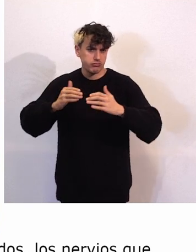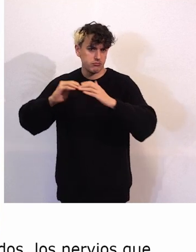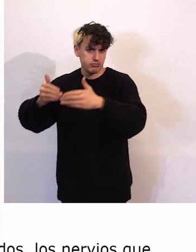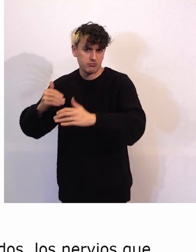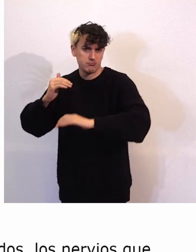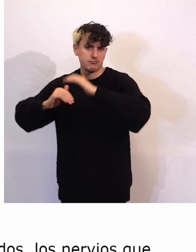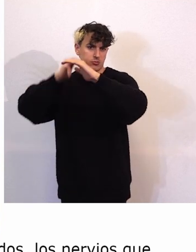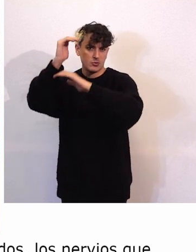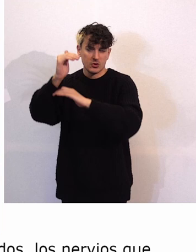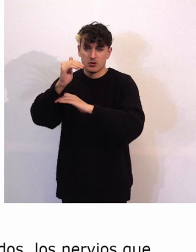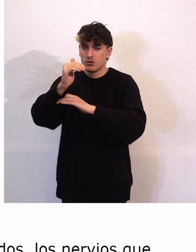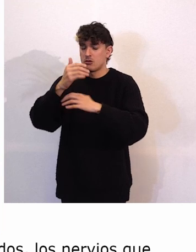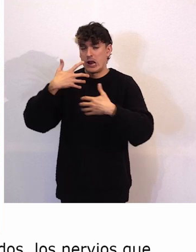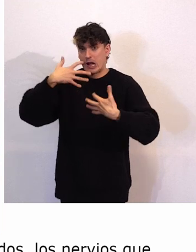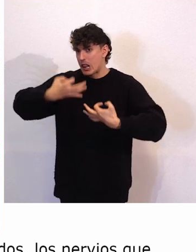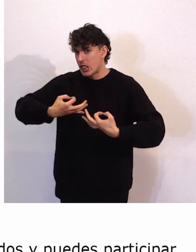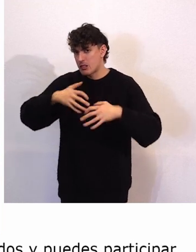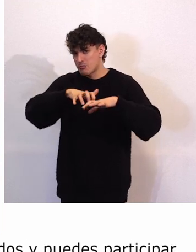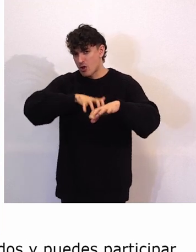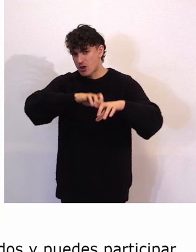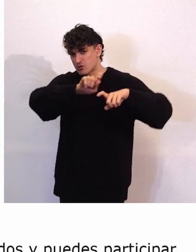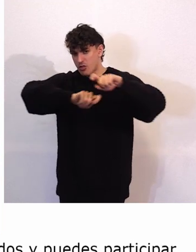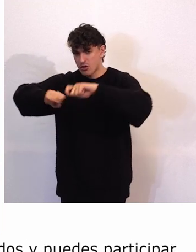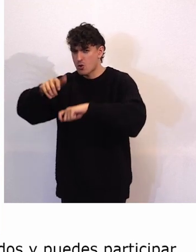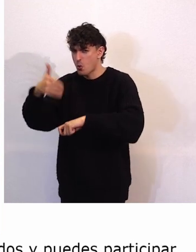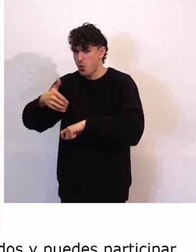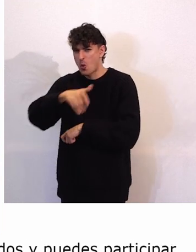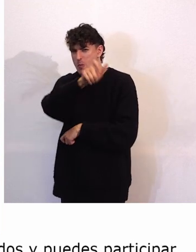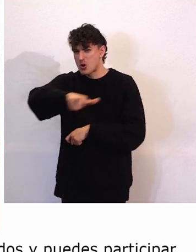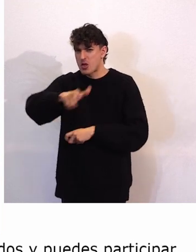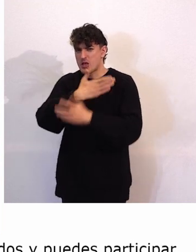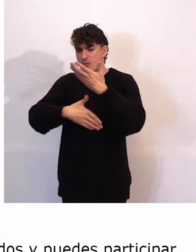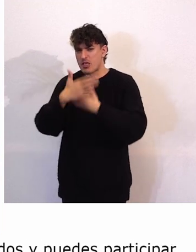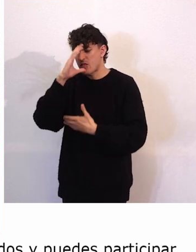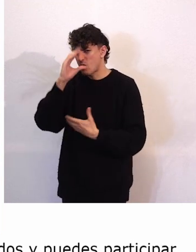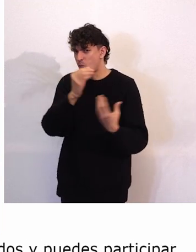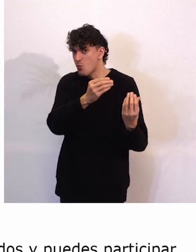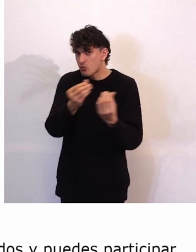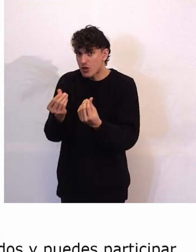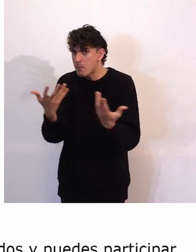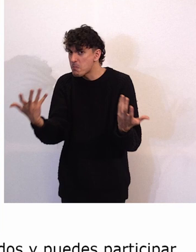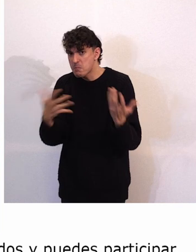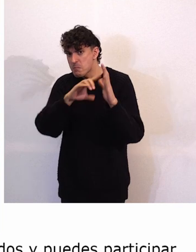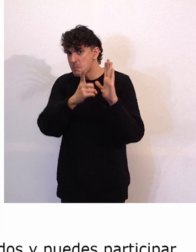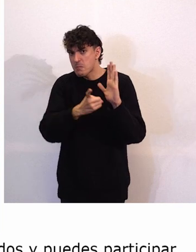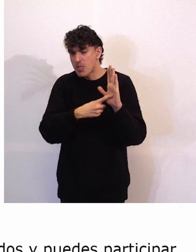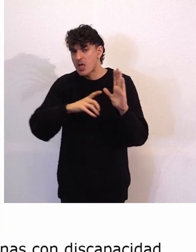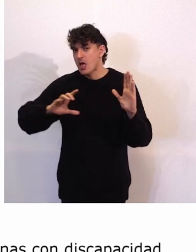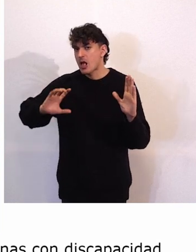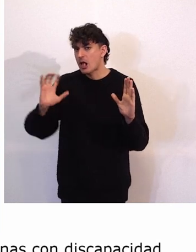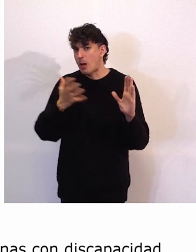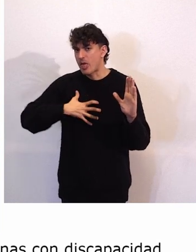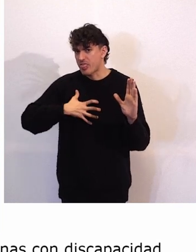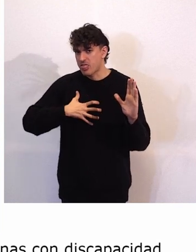asociaciones era que había muchísimas personas con discapacidad intelectual que estaban incapacitadas legalmente, lo cual no era